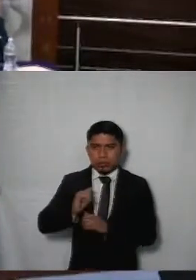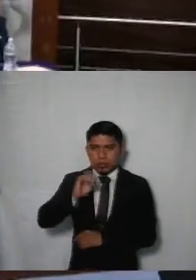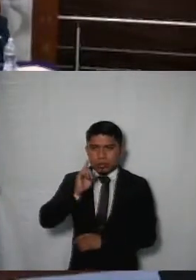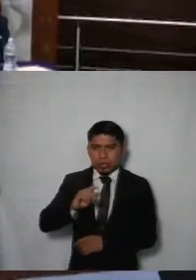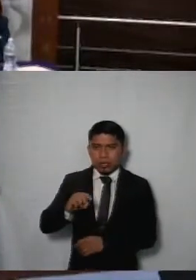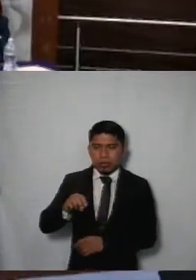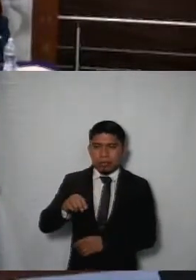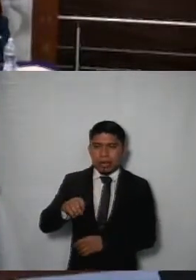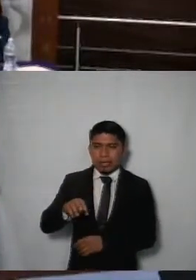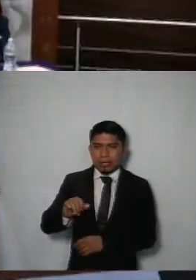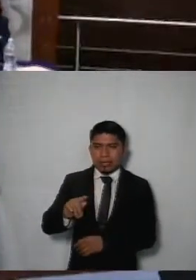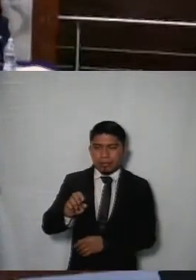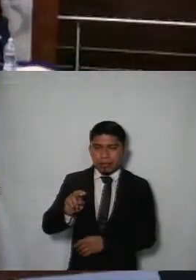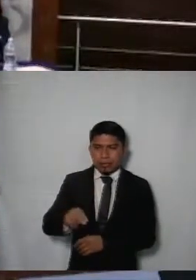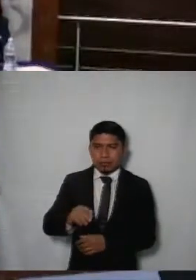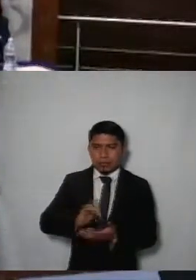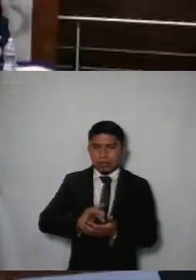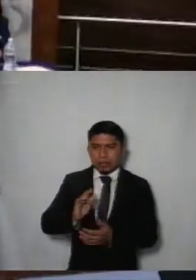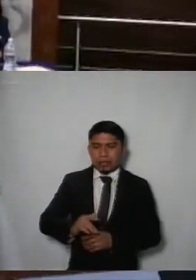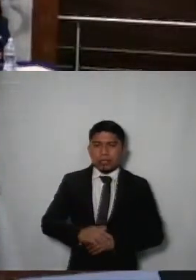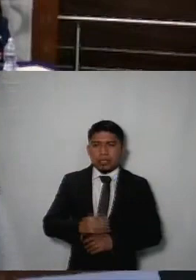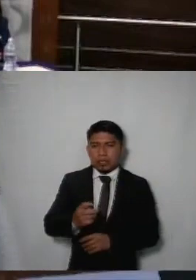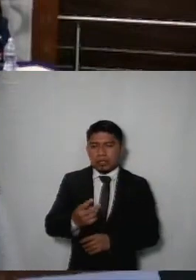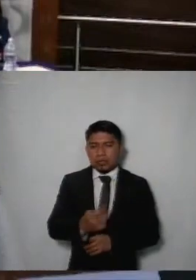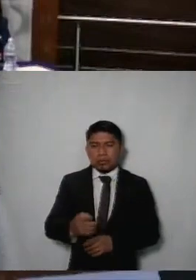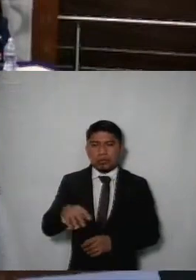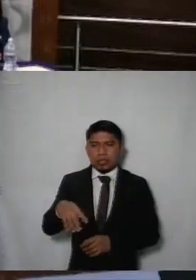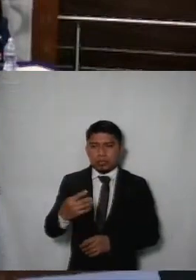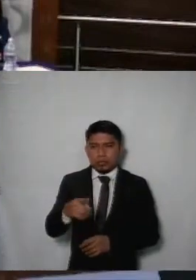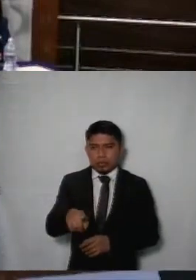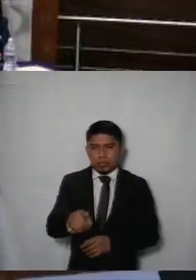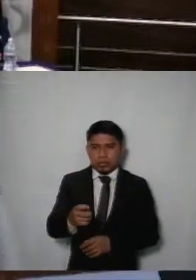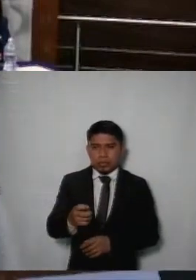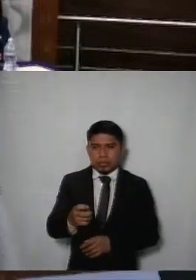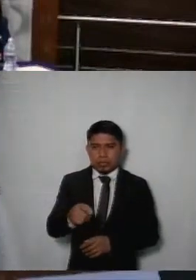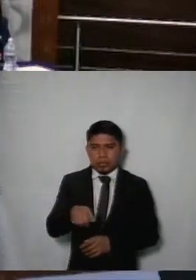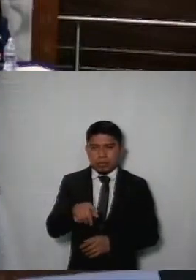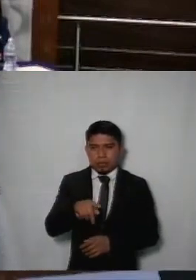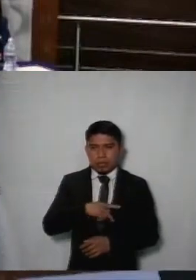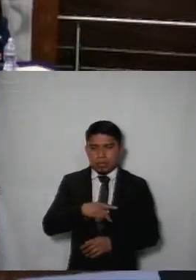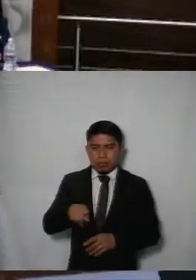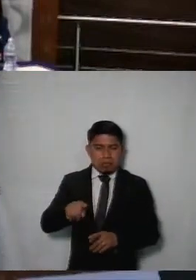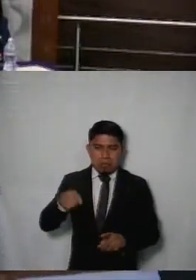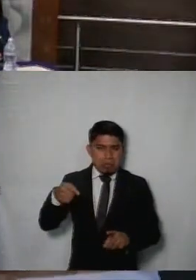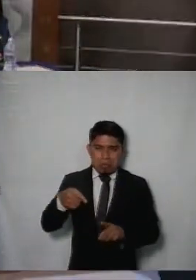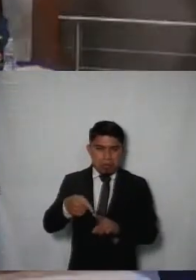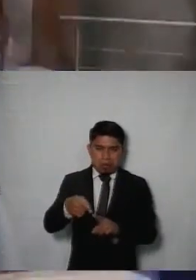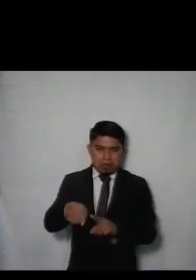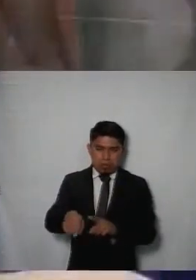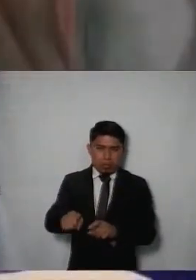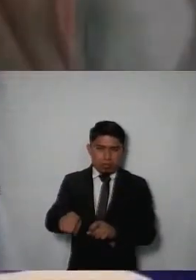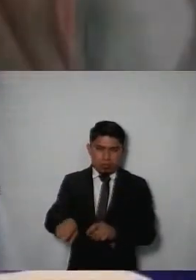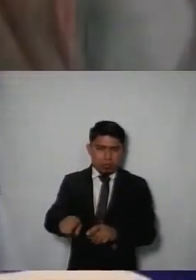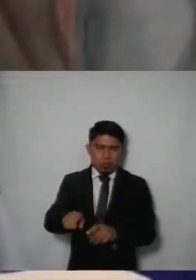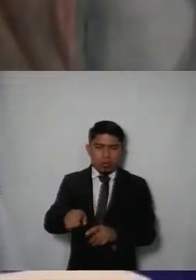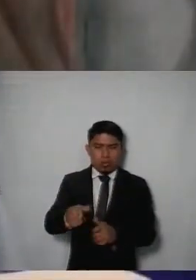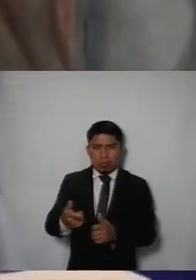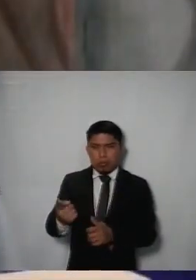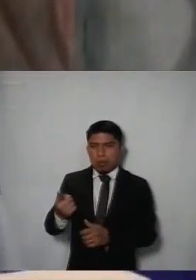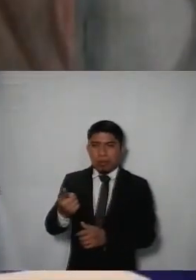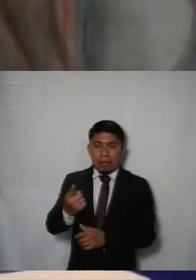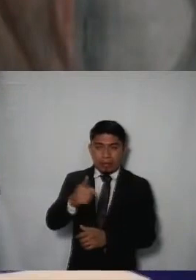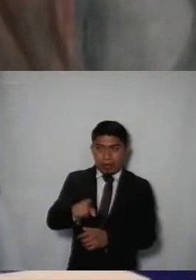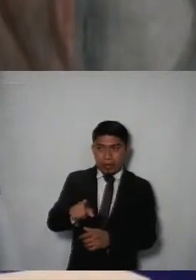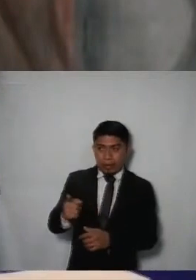adelante comisionada Marina Alicia San Martín gracias no en el 214 que me corresponde a esta ponencia de mantener el sentido como